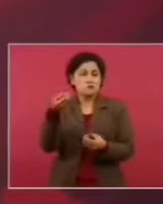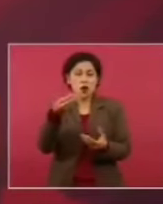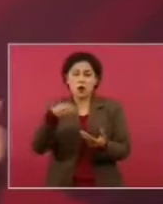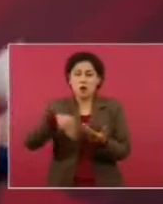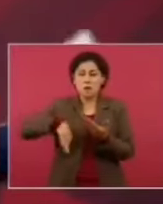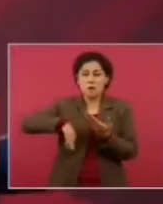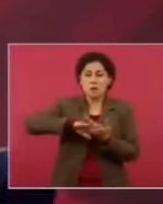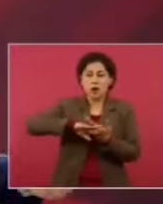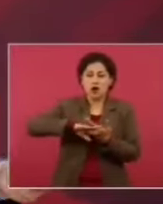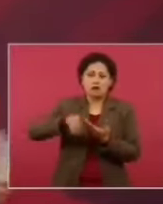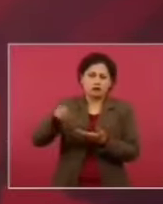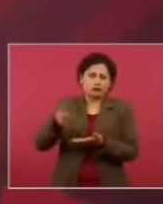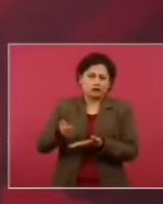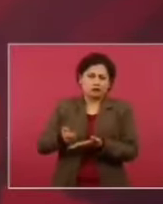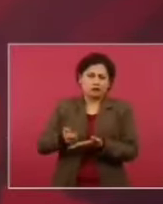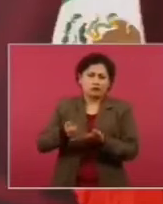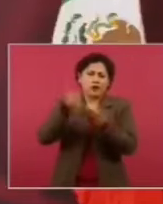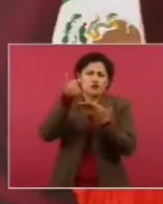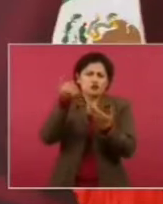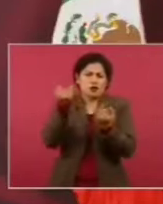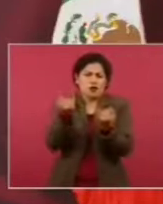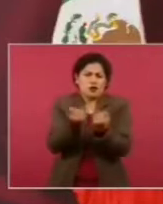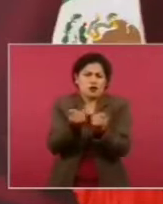son como nuestros promotores,